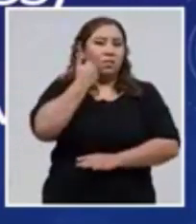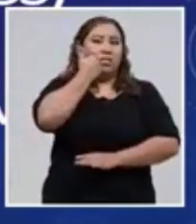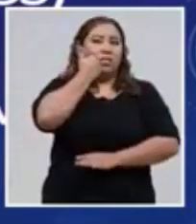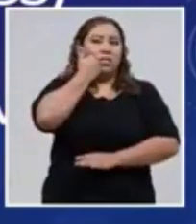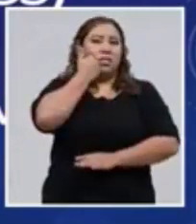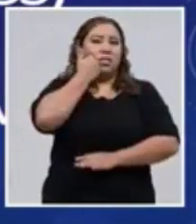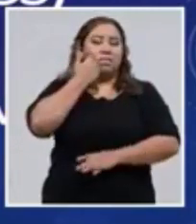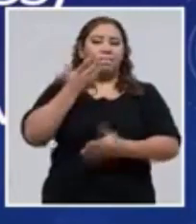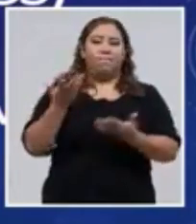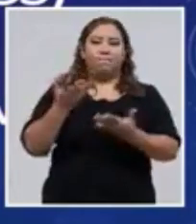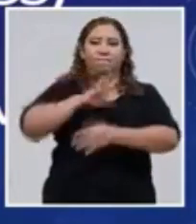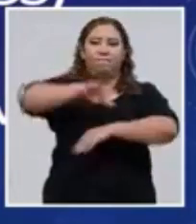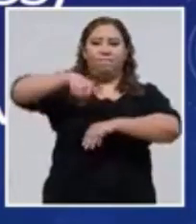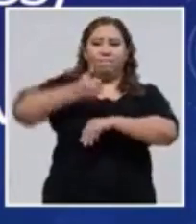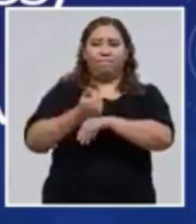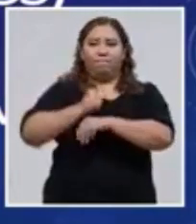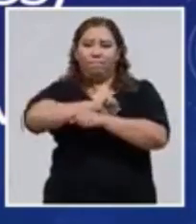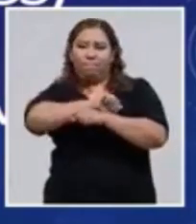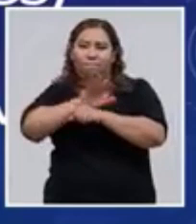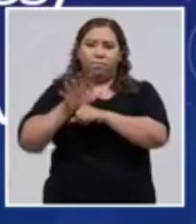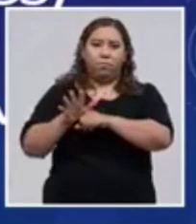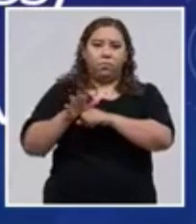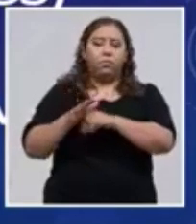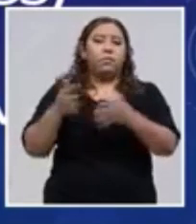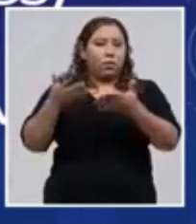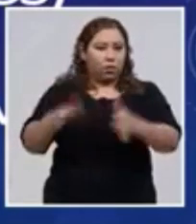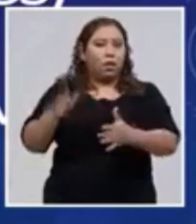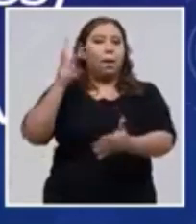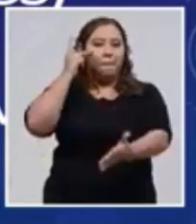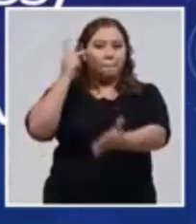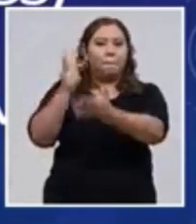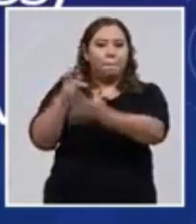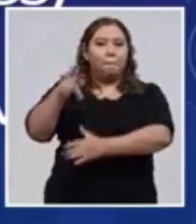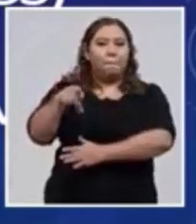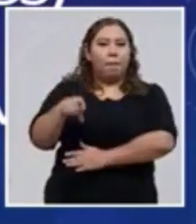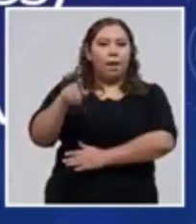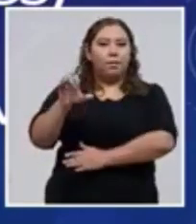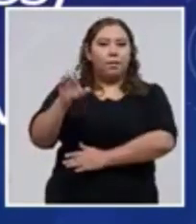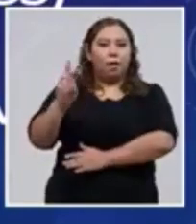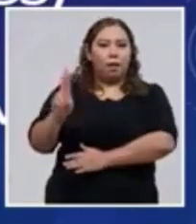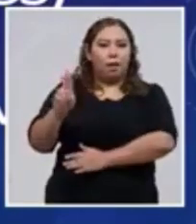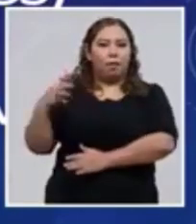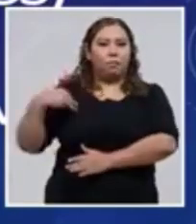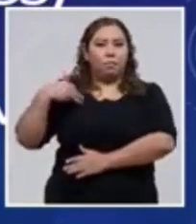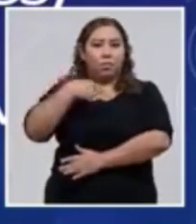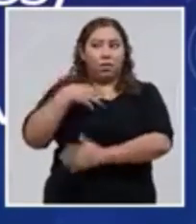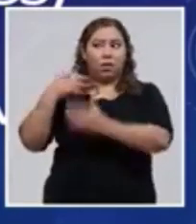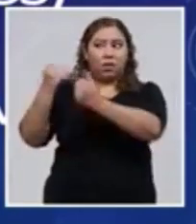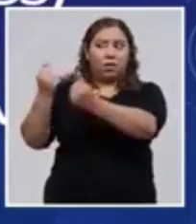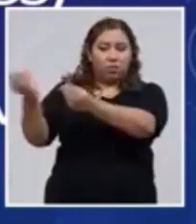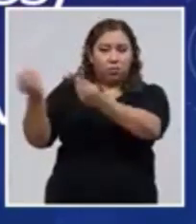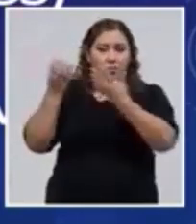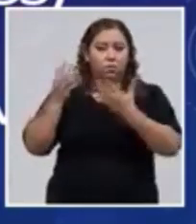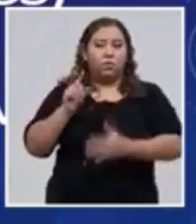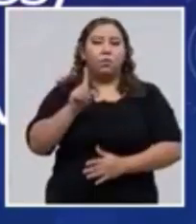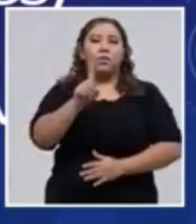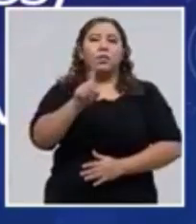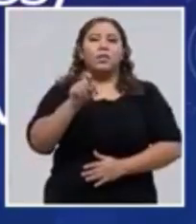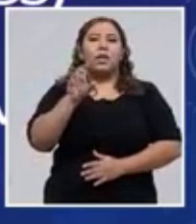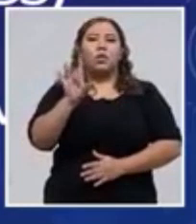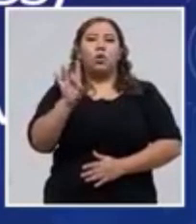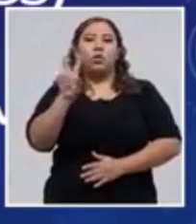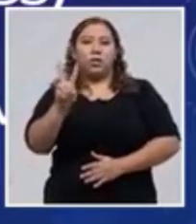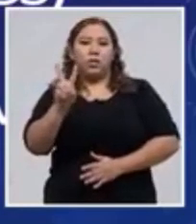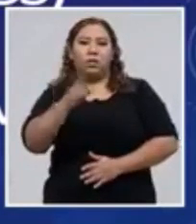hoy. Y confirmados, por supuesto, por pruebas de PCR. Y el total de fallecidos asciende a 182